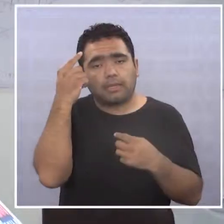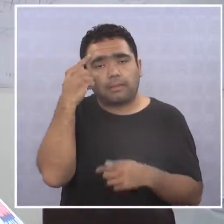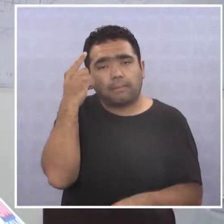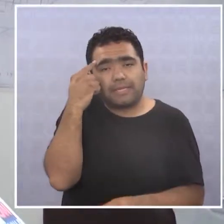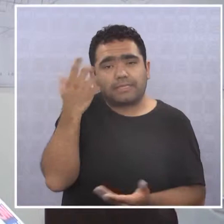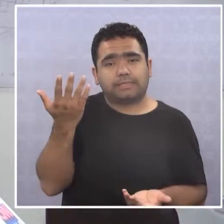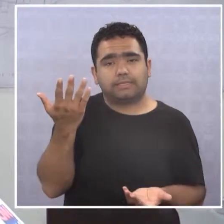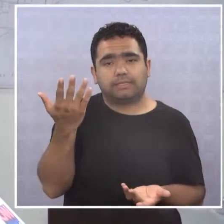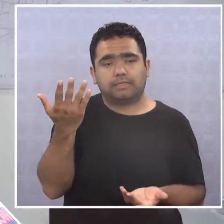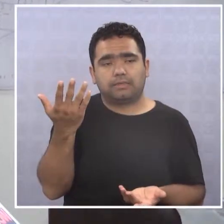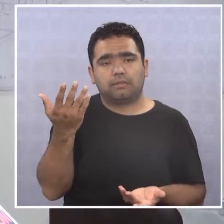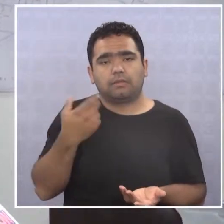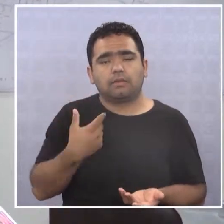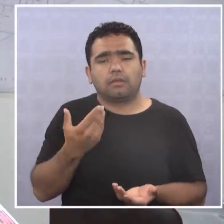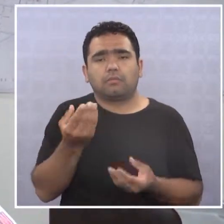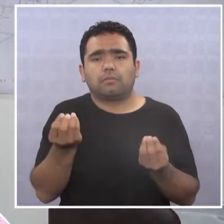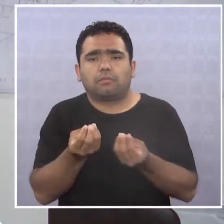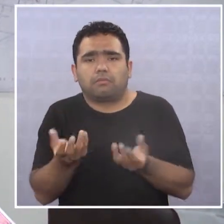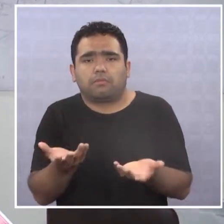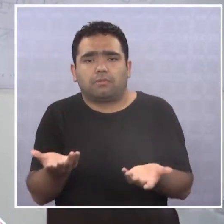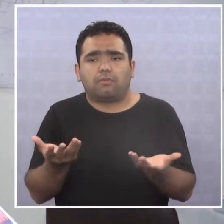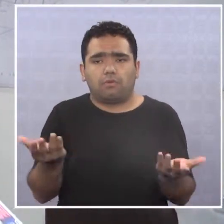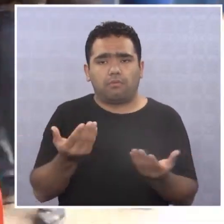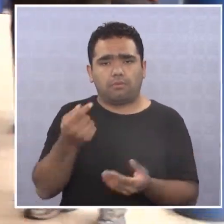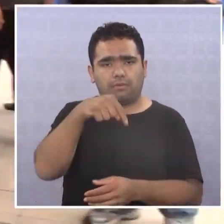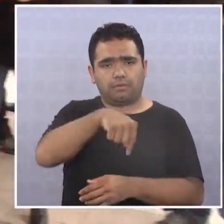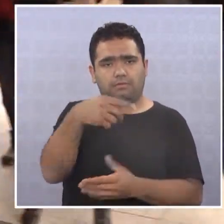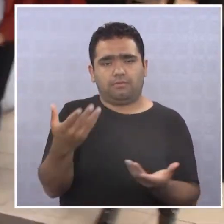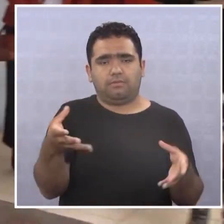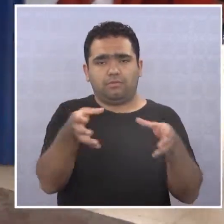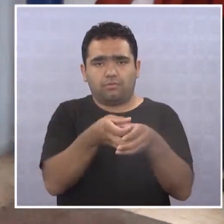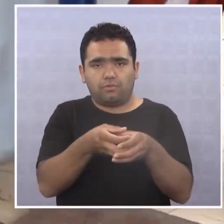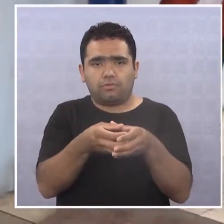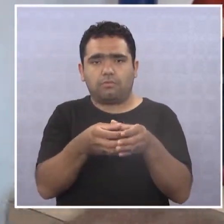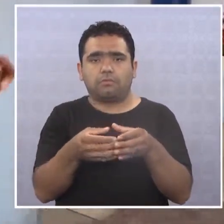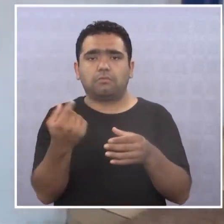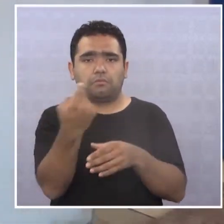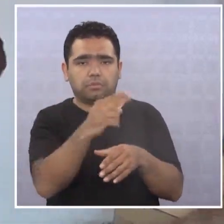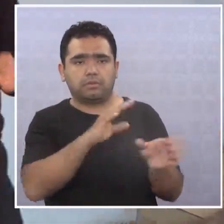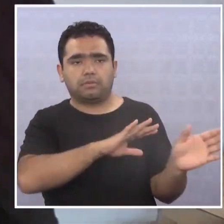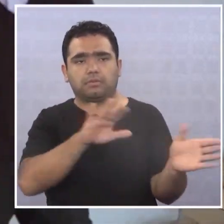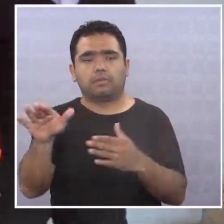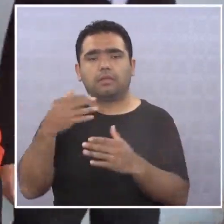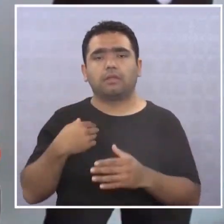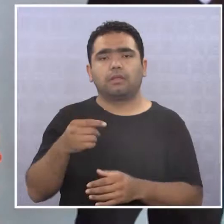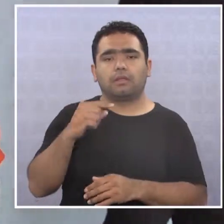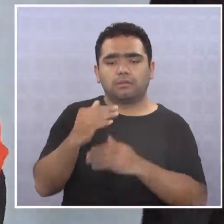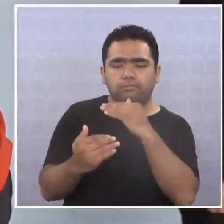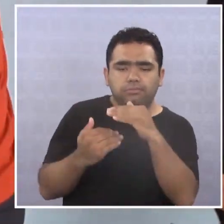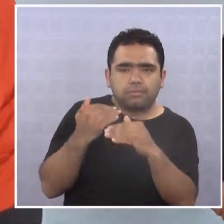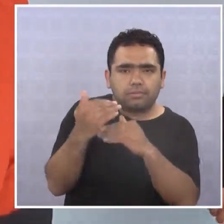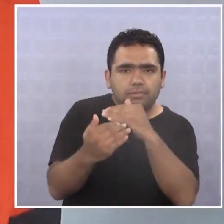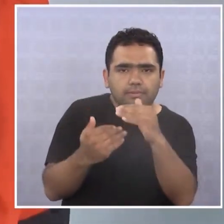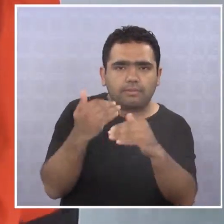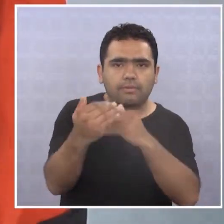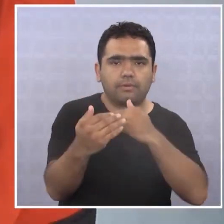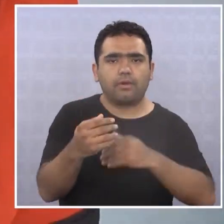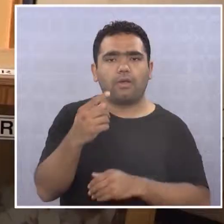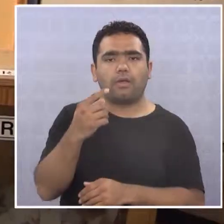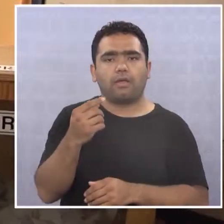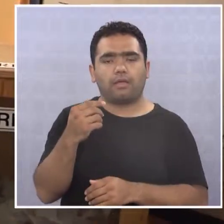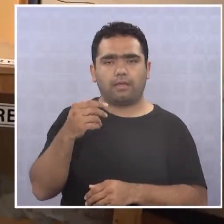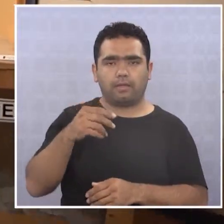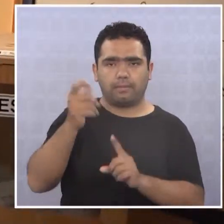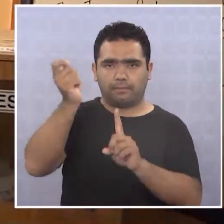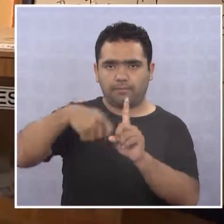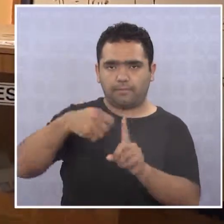si no apoyan al candidato de su partido, ¿qué hacen en ese partido? Con estos resultados se va armando el panorama para noviembre, aunque aún